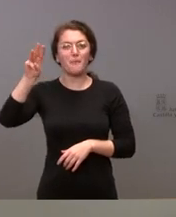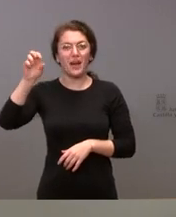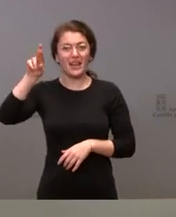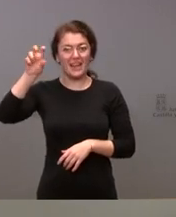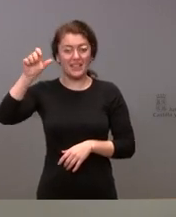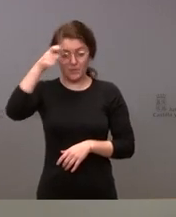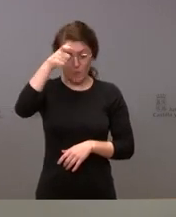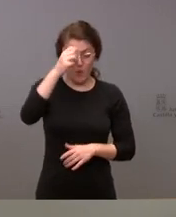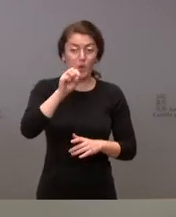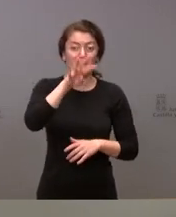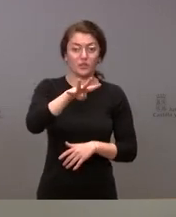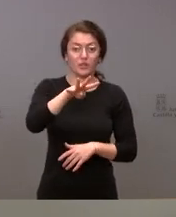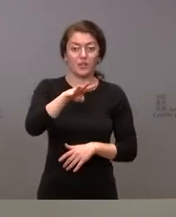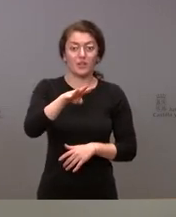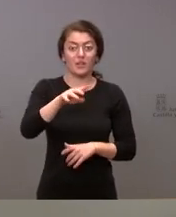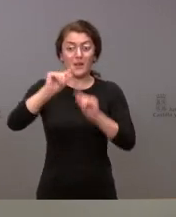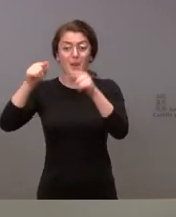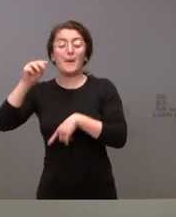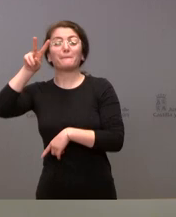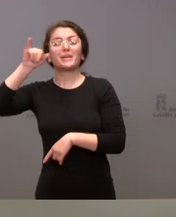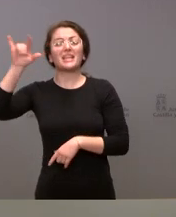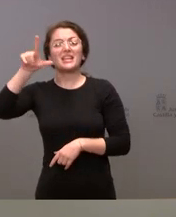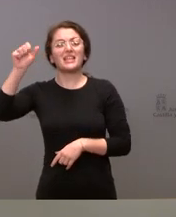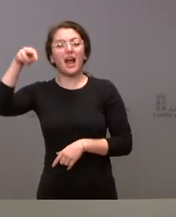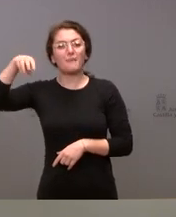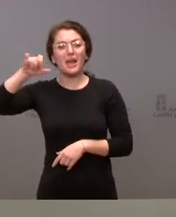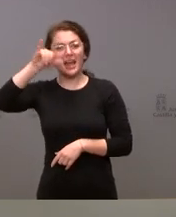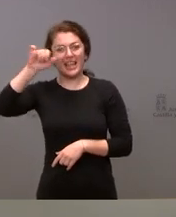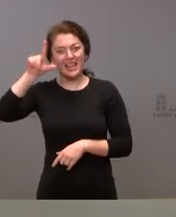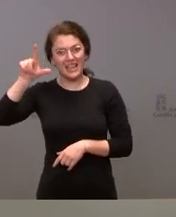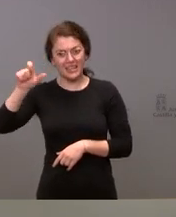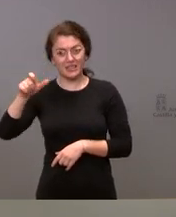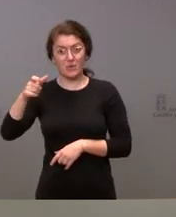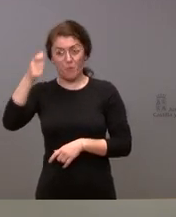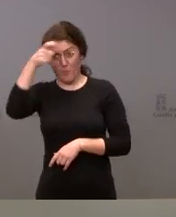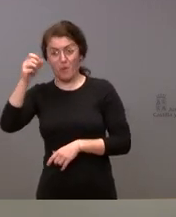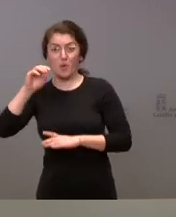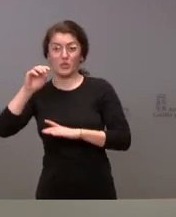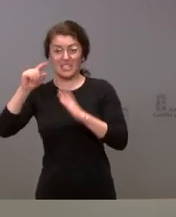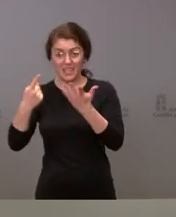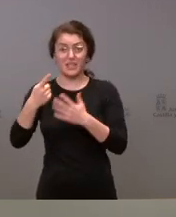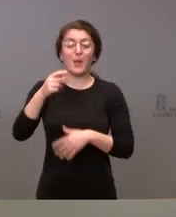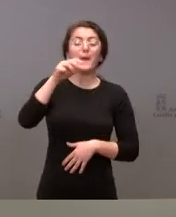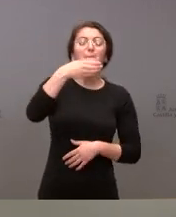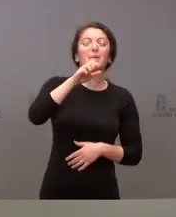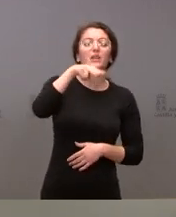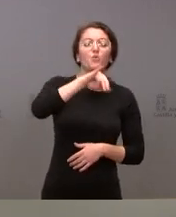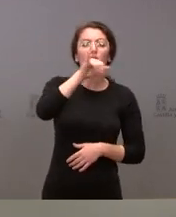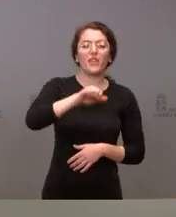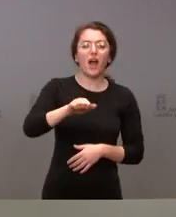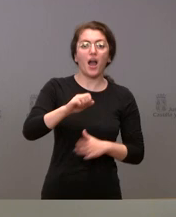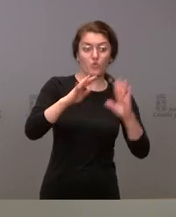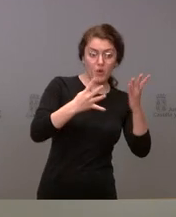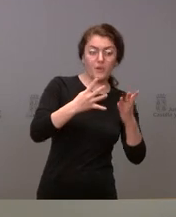Villa Mejil afectada por seis localidades Venuza nueve localidades Gradefes